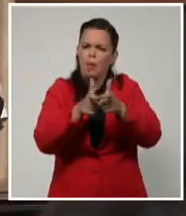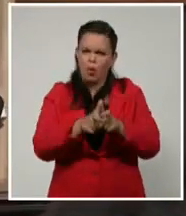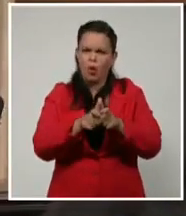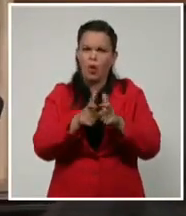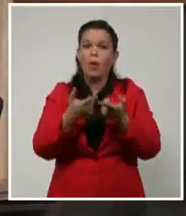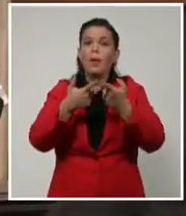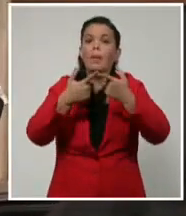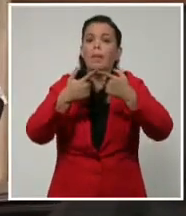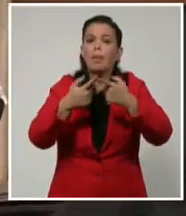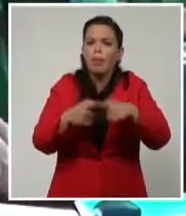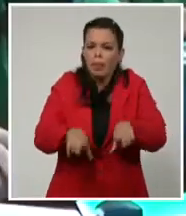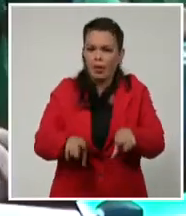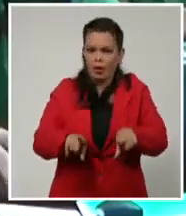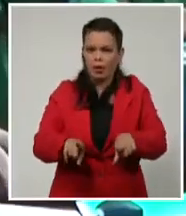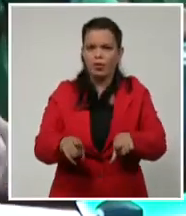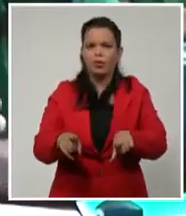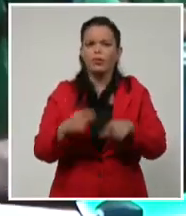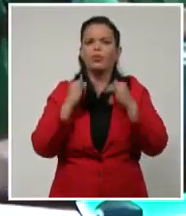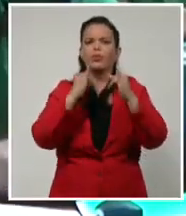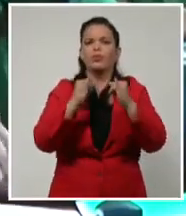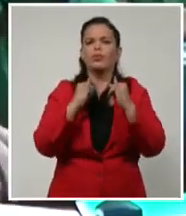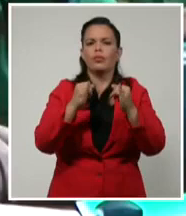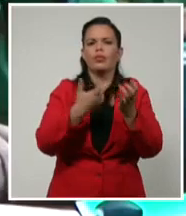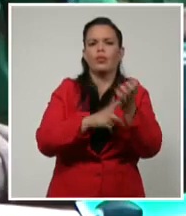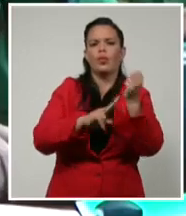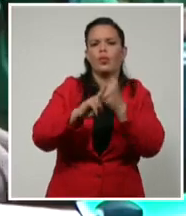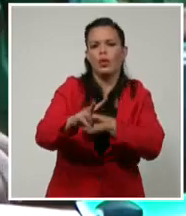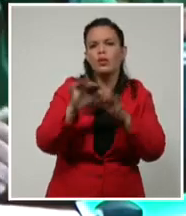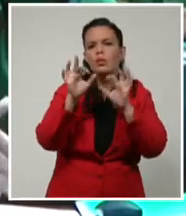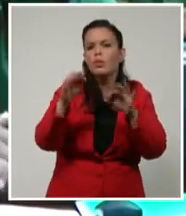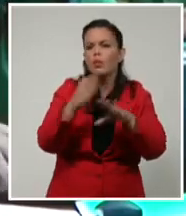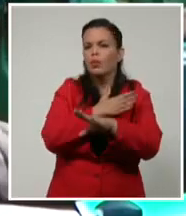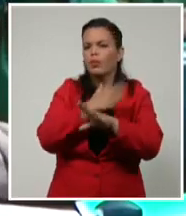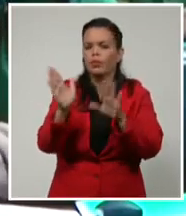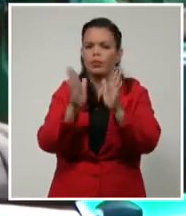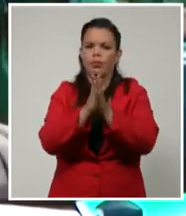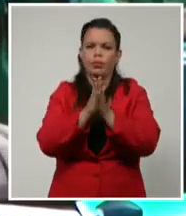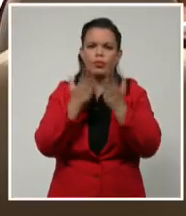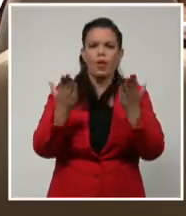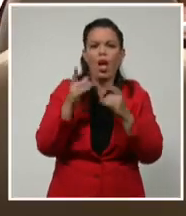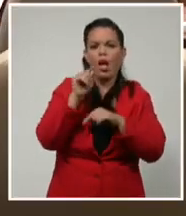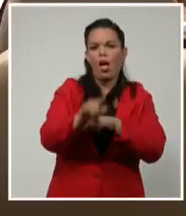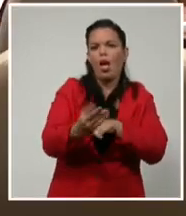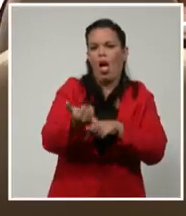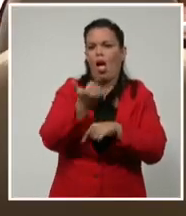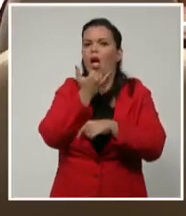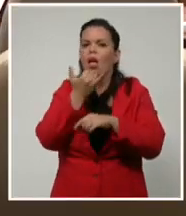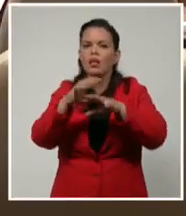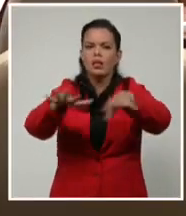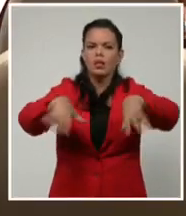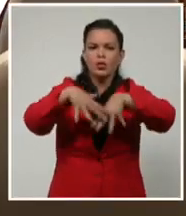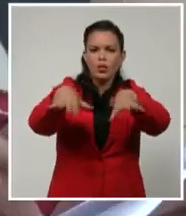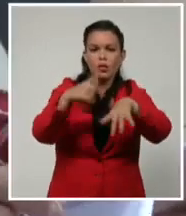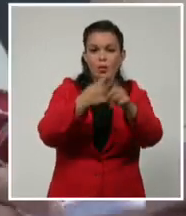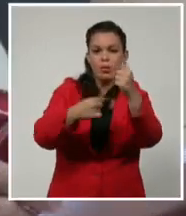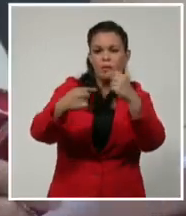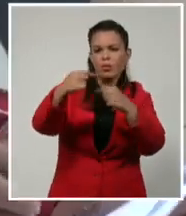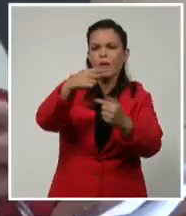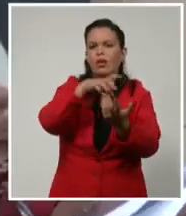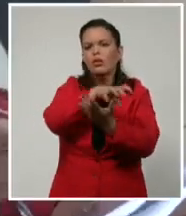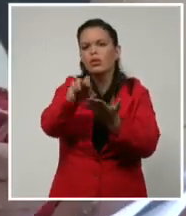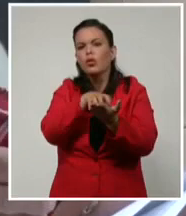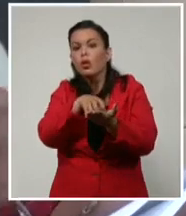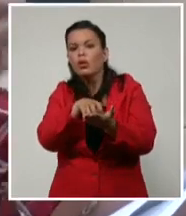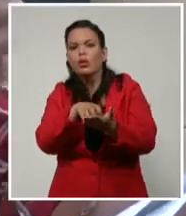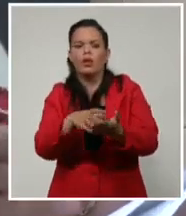Según informaron las autoridades territoriales y los titulares de diversos sectores, las afectaciones se concentran fundamentalmente en el